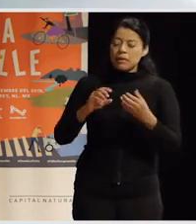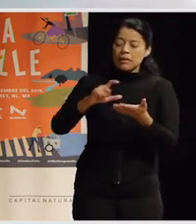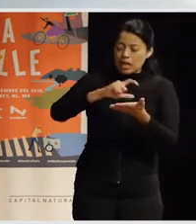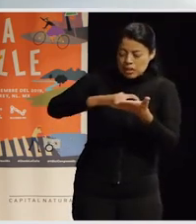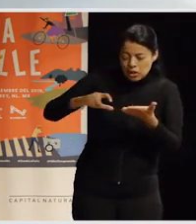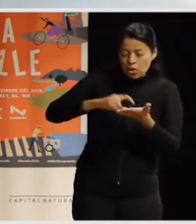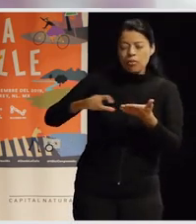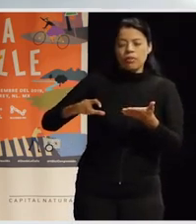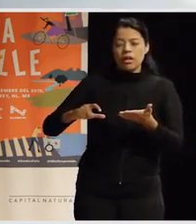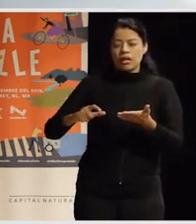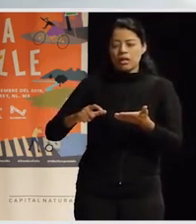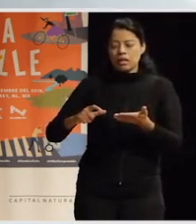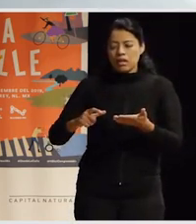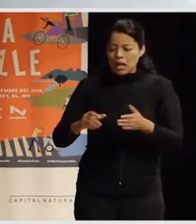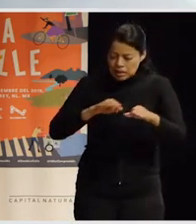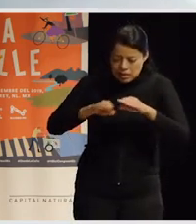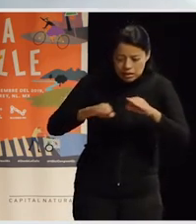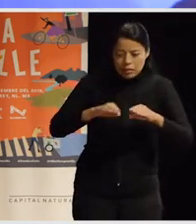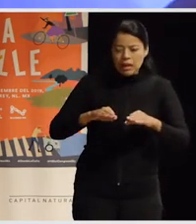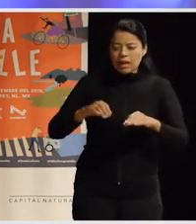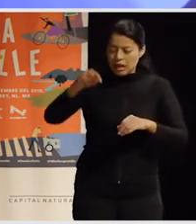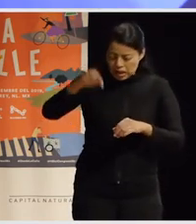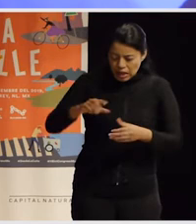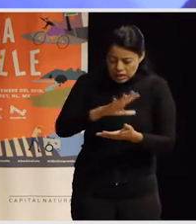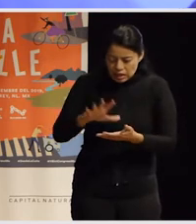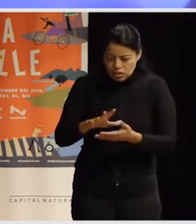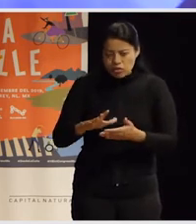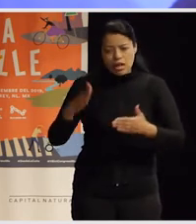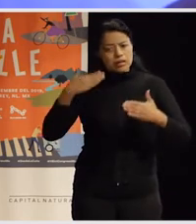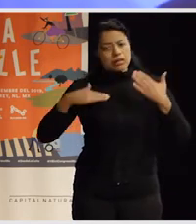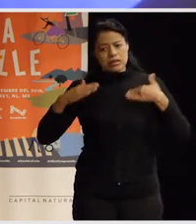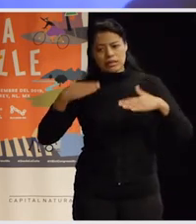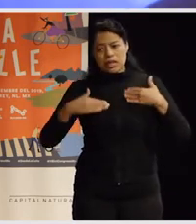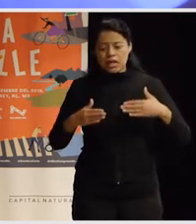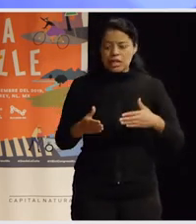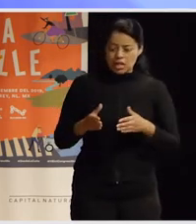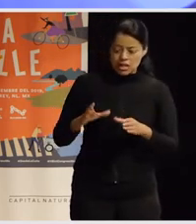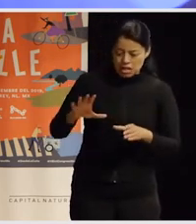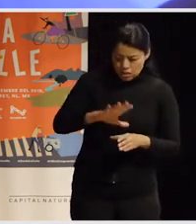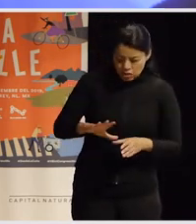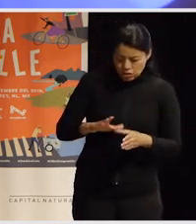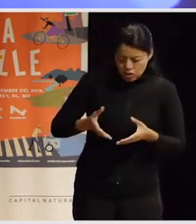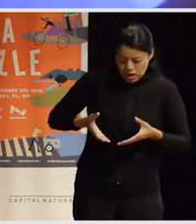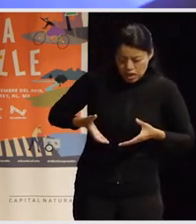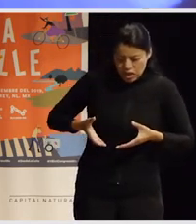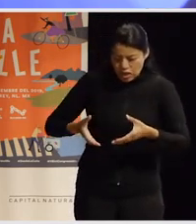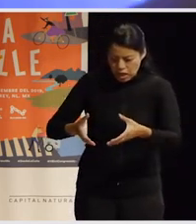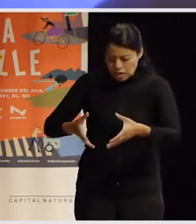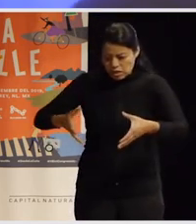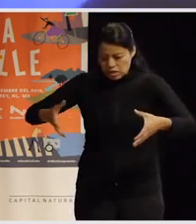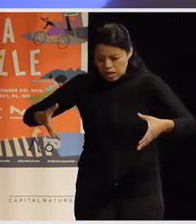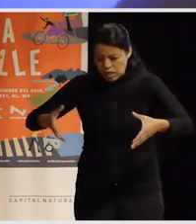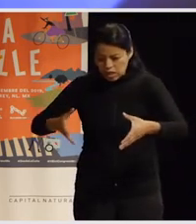se trabaja, aquí se recrea, ¿no? Y todo esto dividido por grandes avenidas que dibujaba Le Corbusier, ¿no? Porque era muy amigo del...